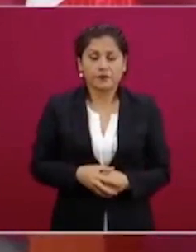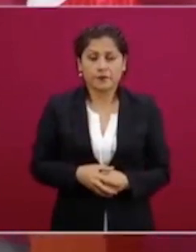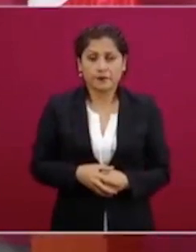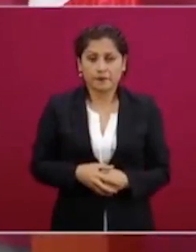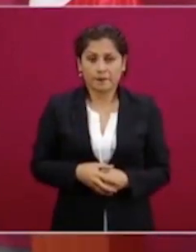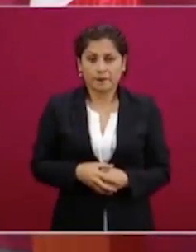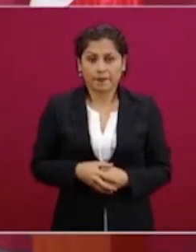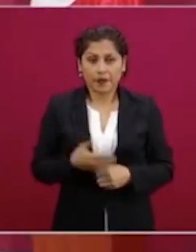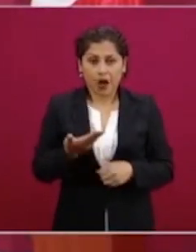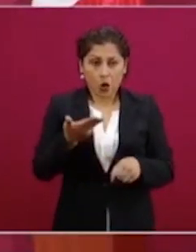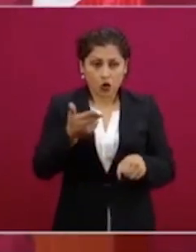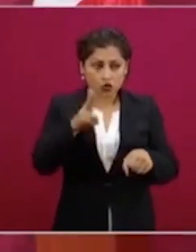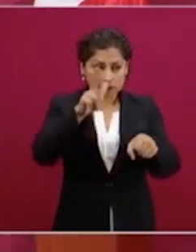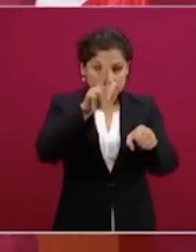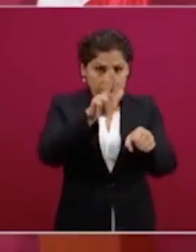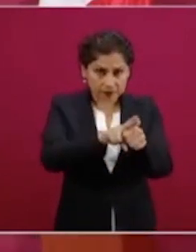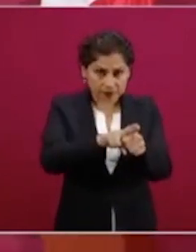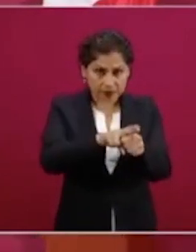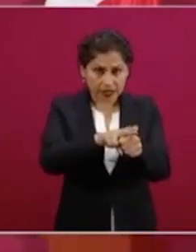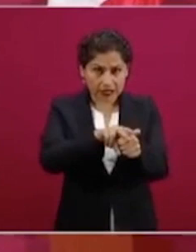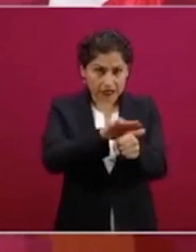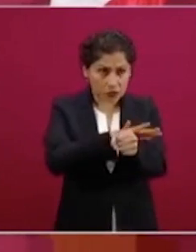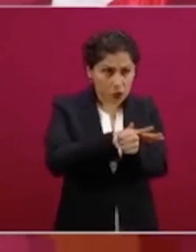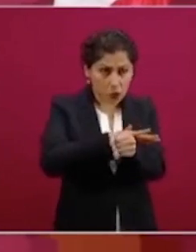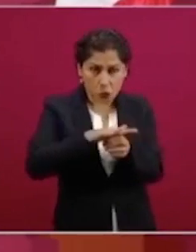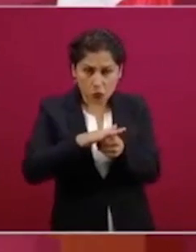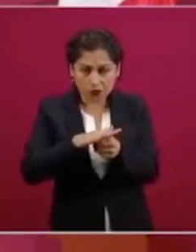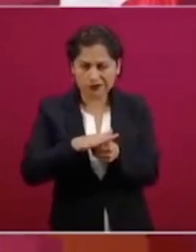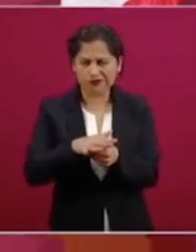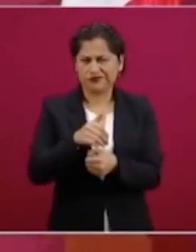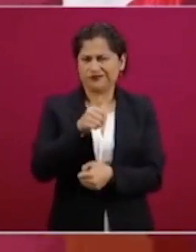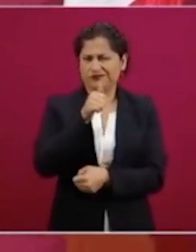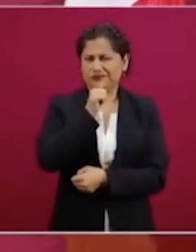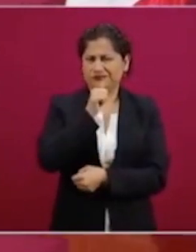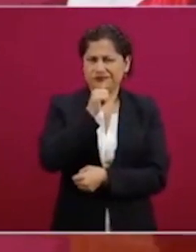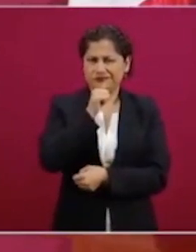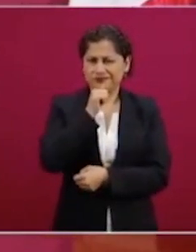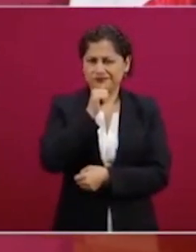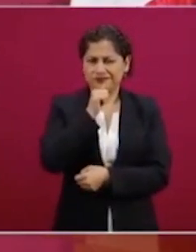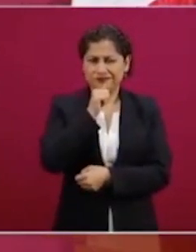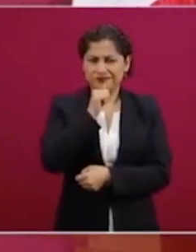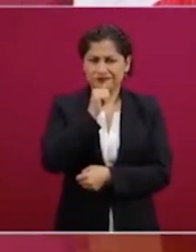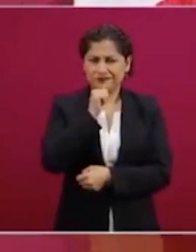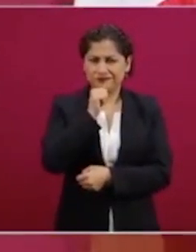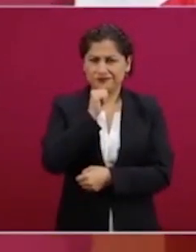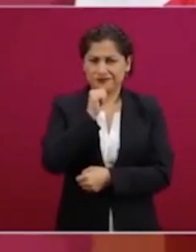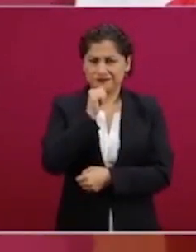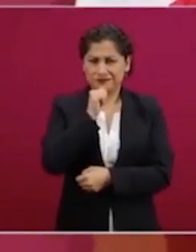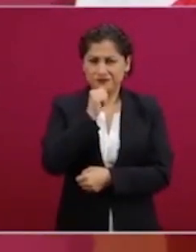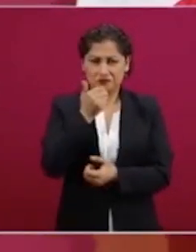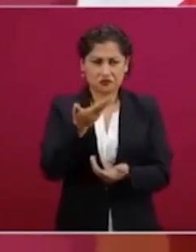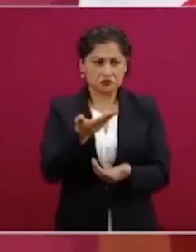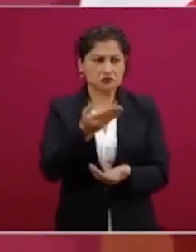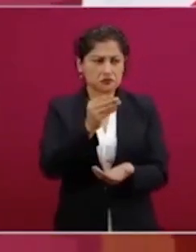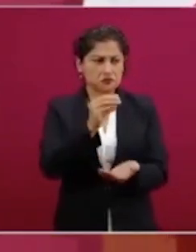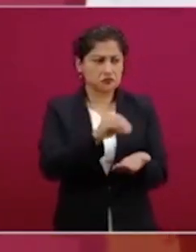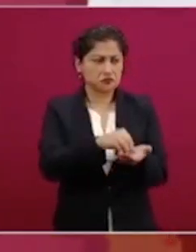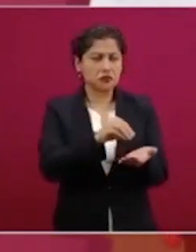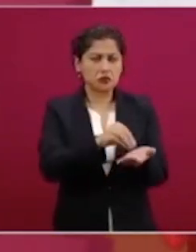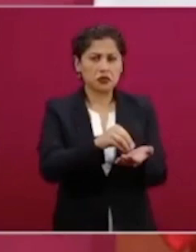30 por ciento de las camas, que se disponen para esto